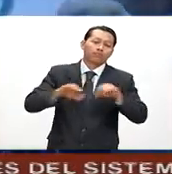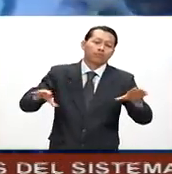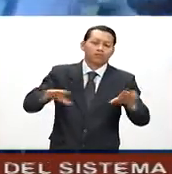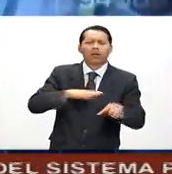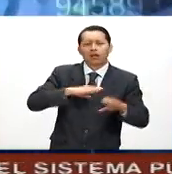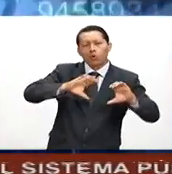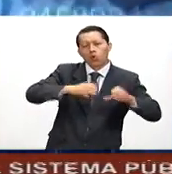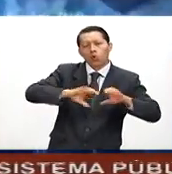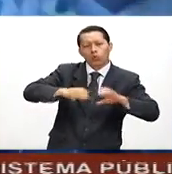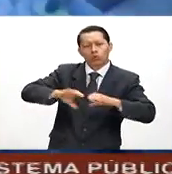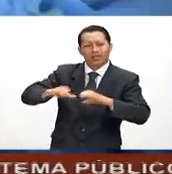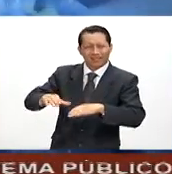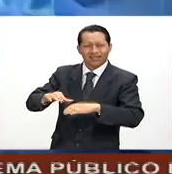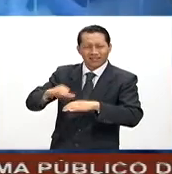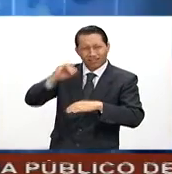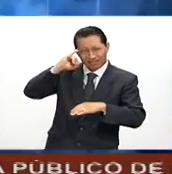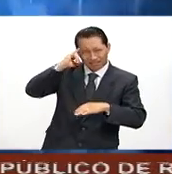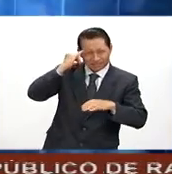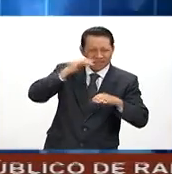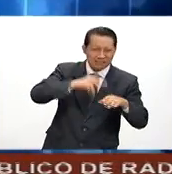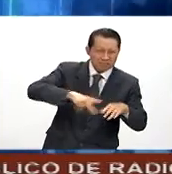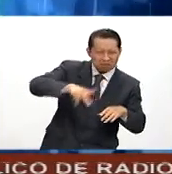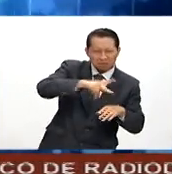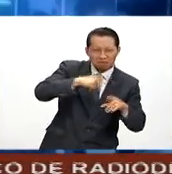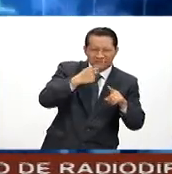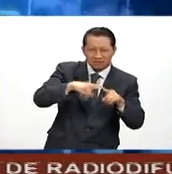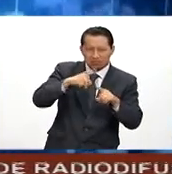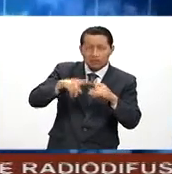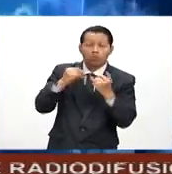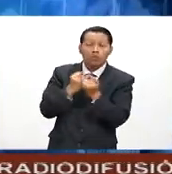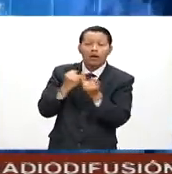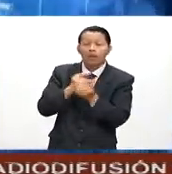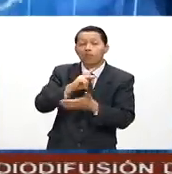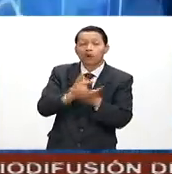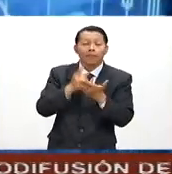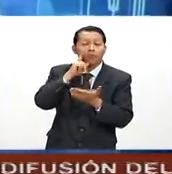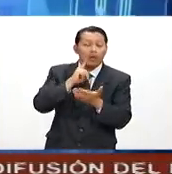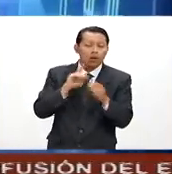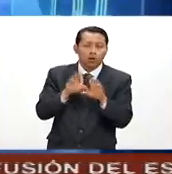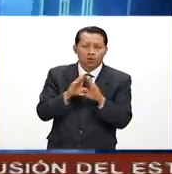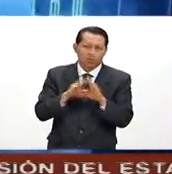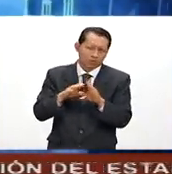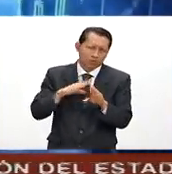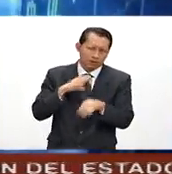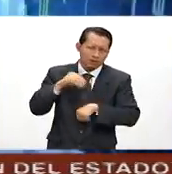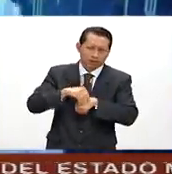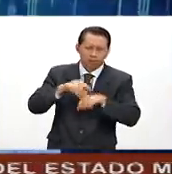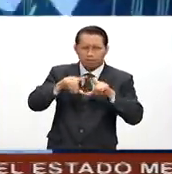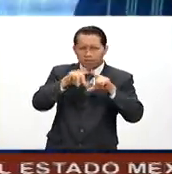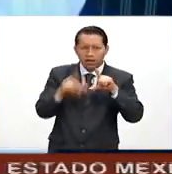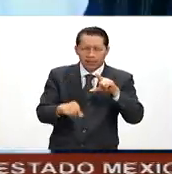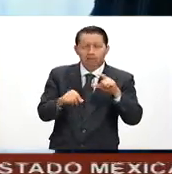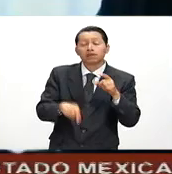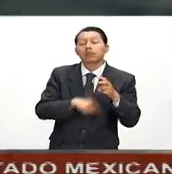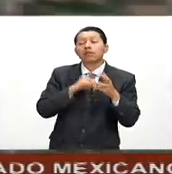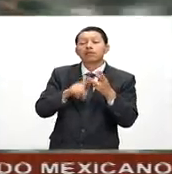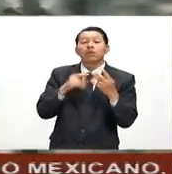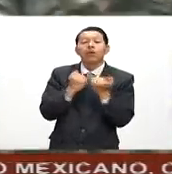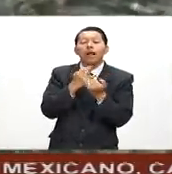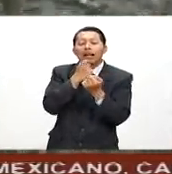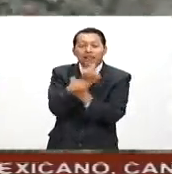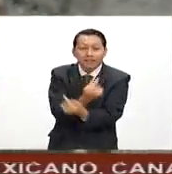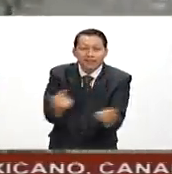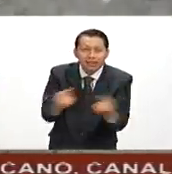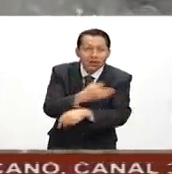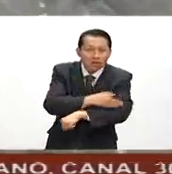rurales a través de PADMIR, lo hemos visto ahorita en el programa de la mujer que estamos implementando en el país, lo hemos visto con los niños y las